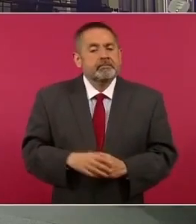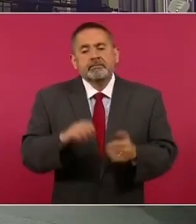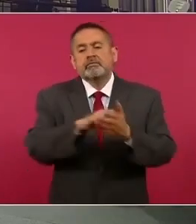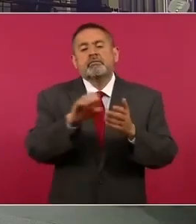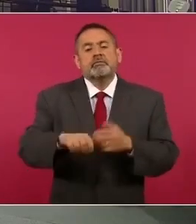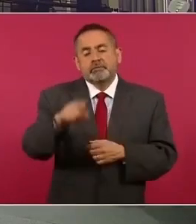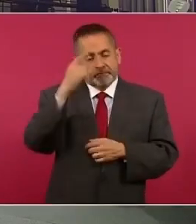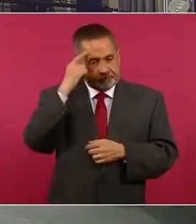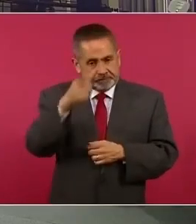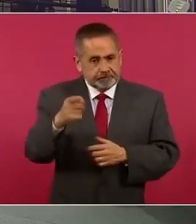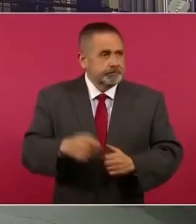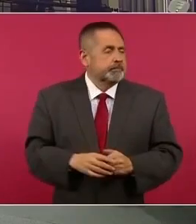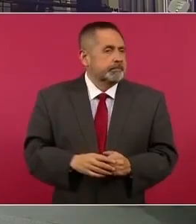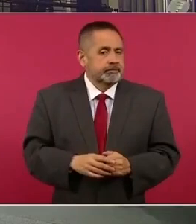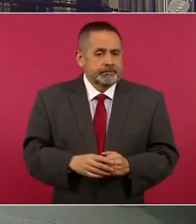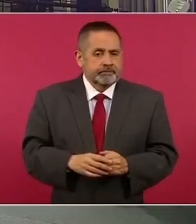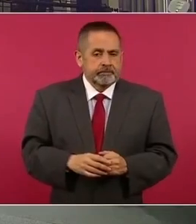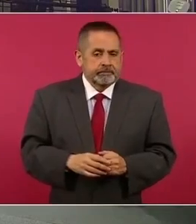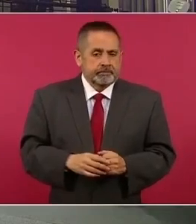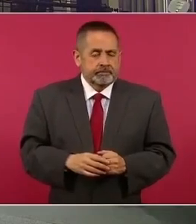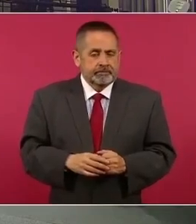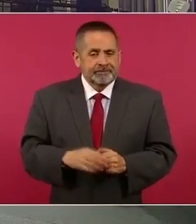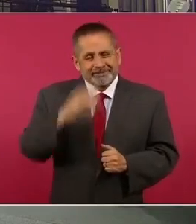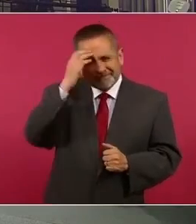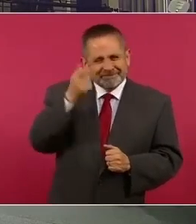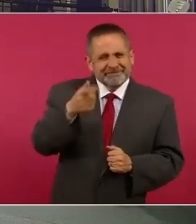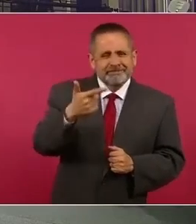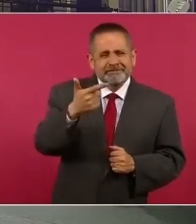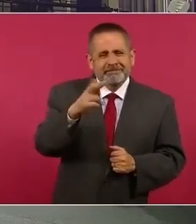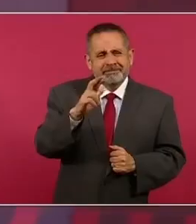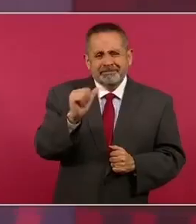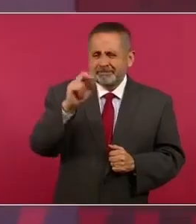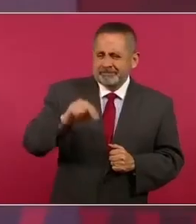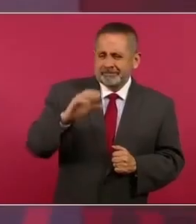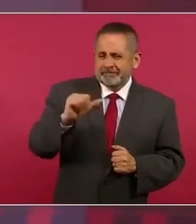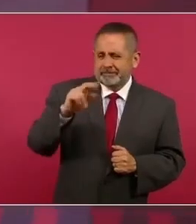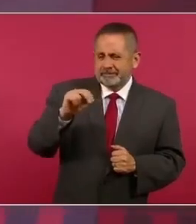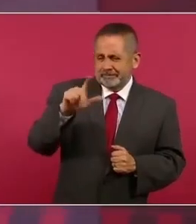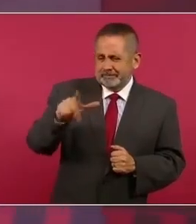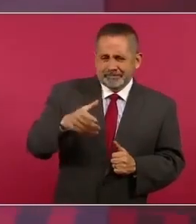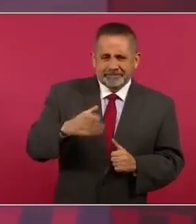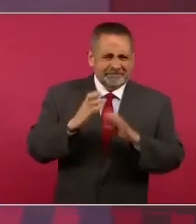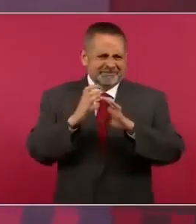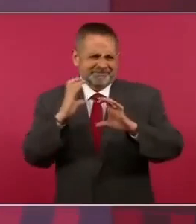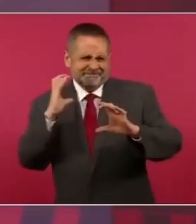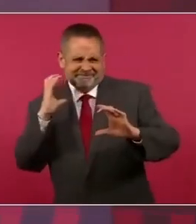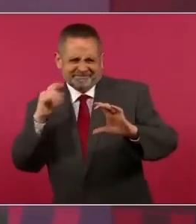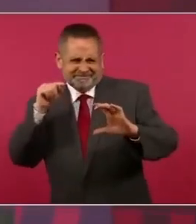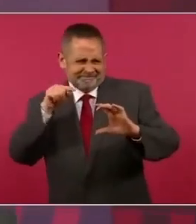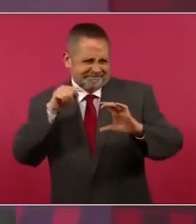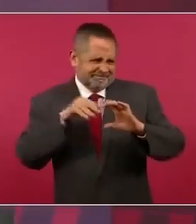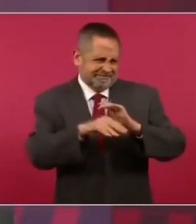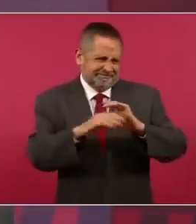llamado gran canal del desagüe ya con una